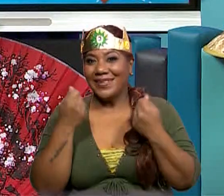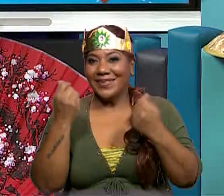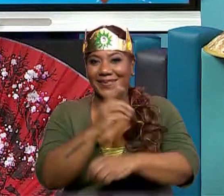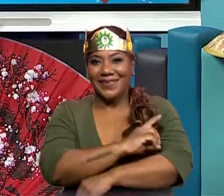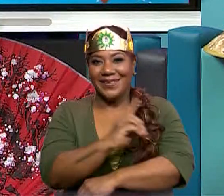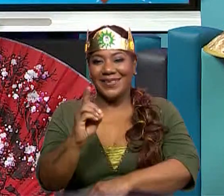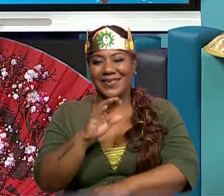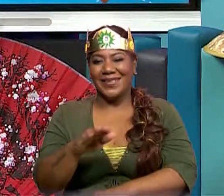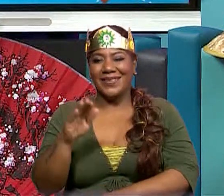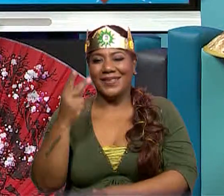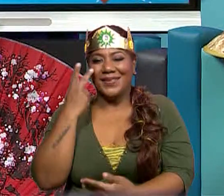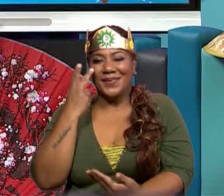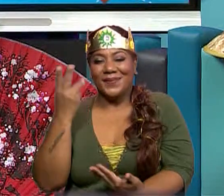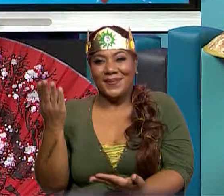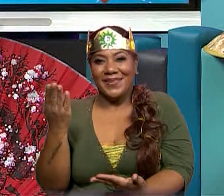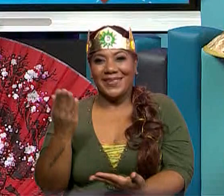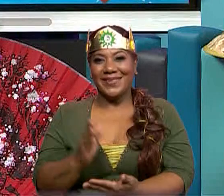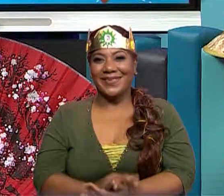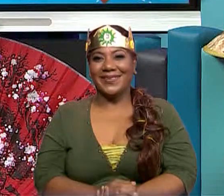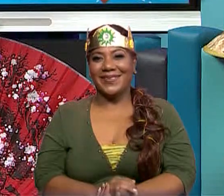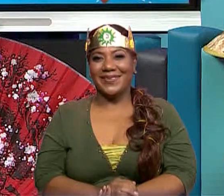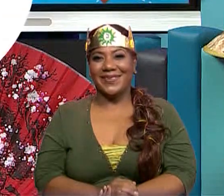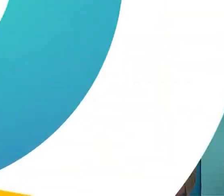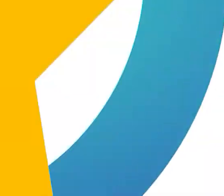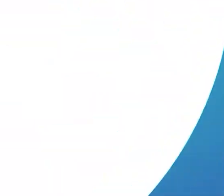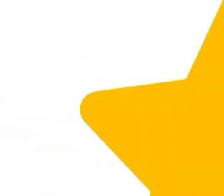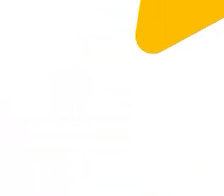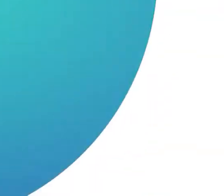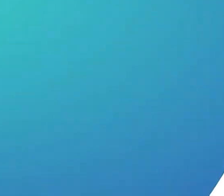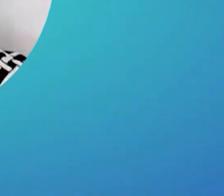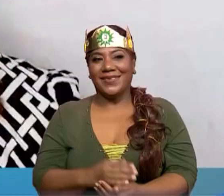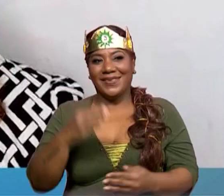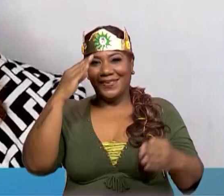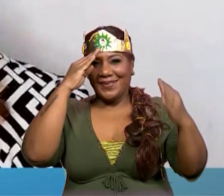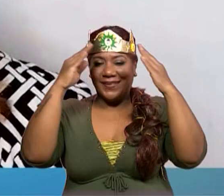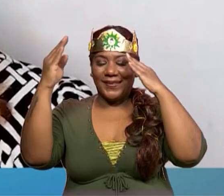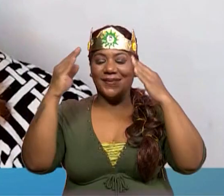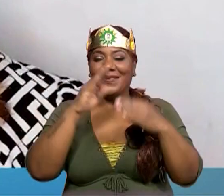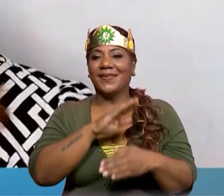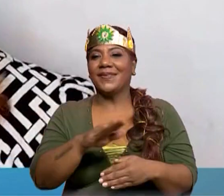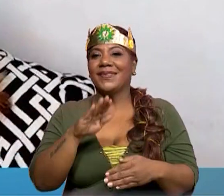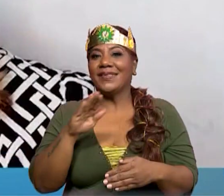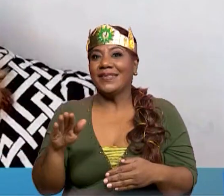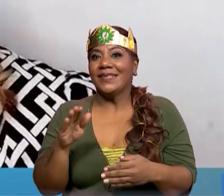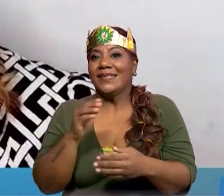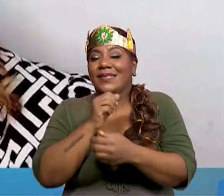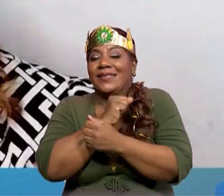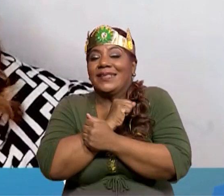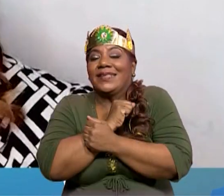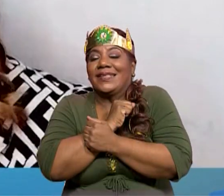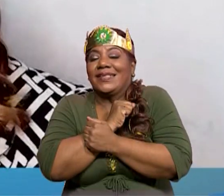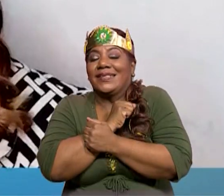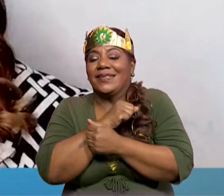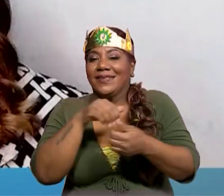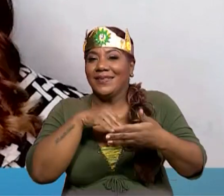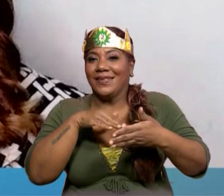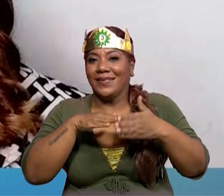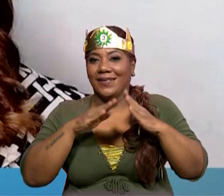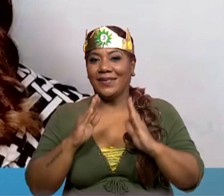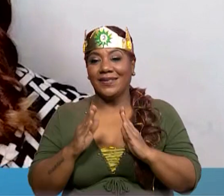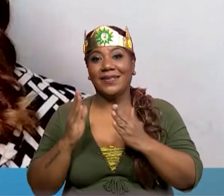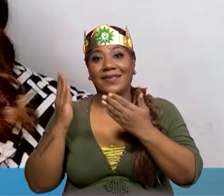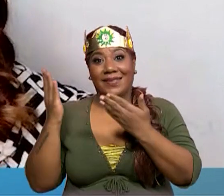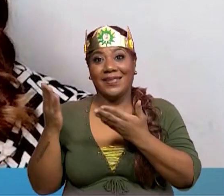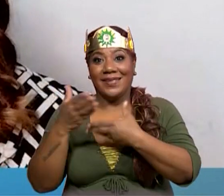Día del Niño. Vamos a conocerla. Hola, mis queridos alumnos. Soy la maestra Abimilinet